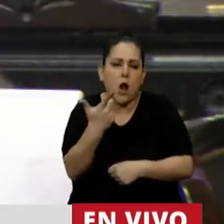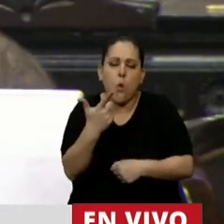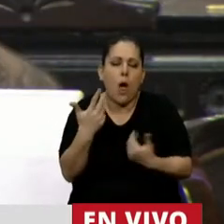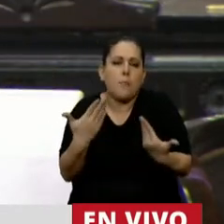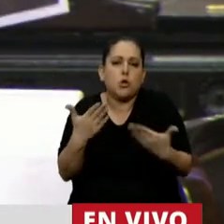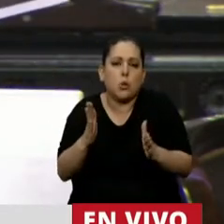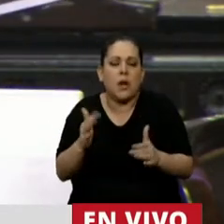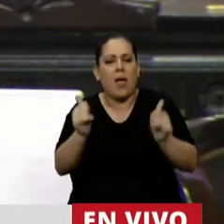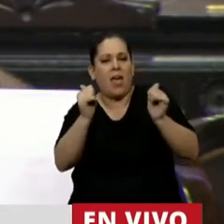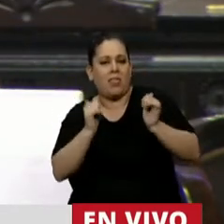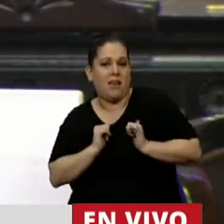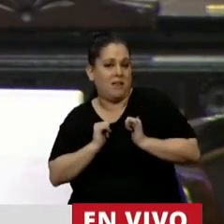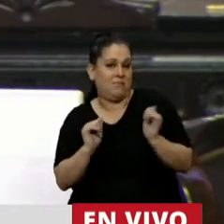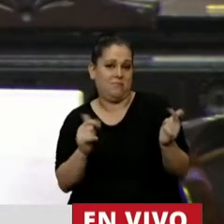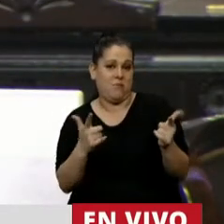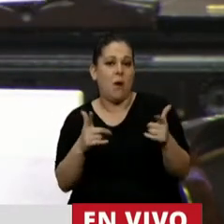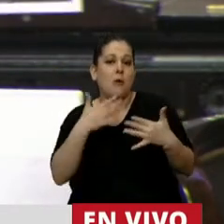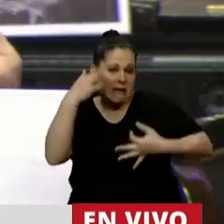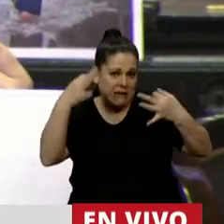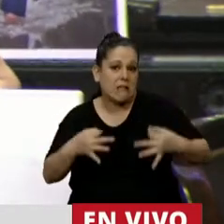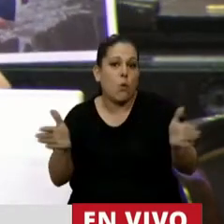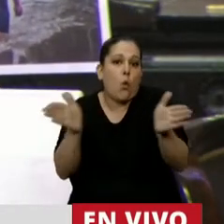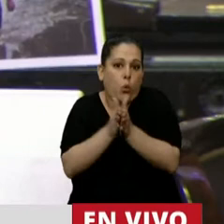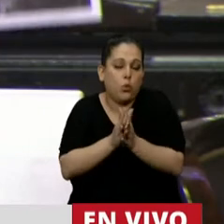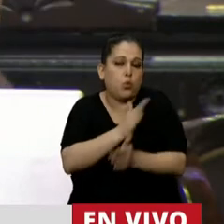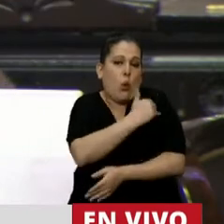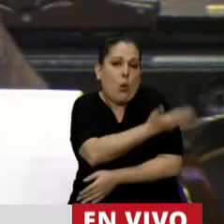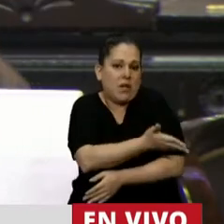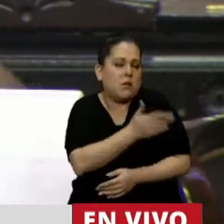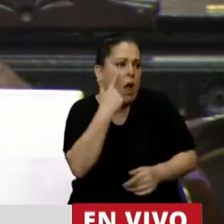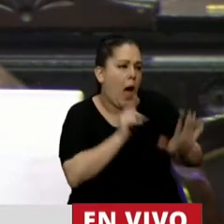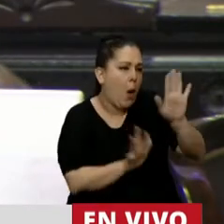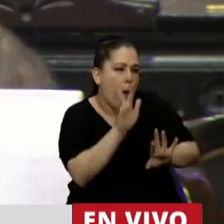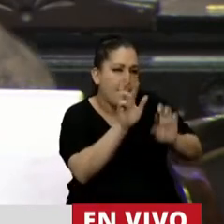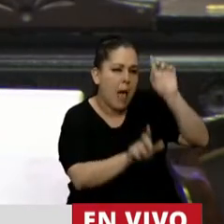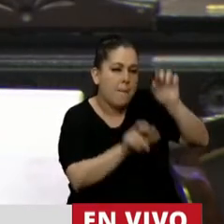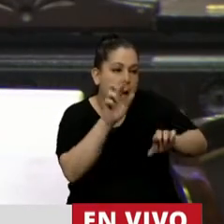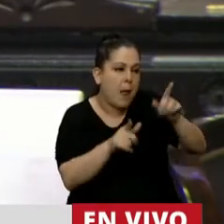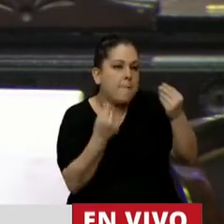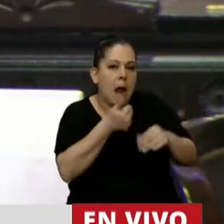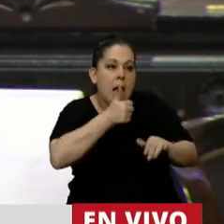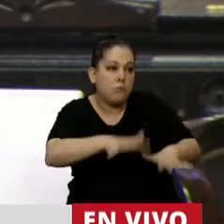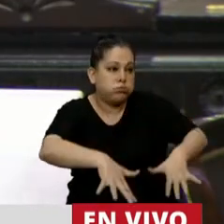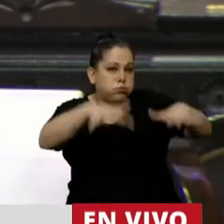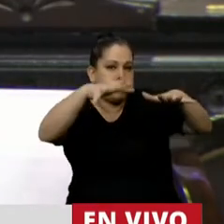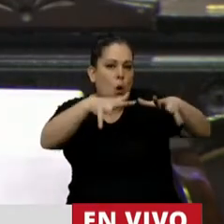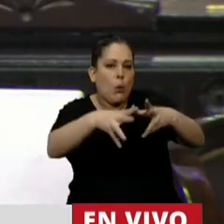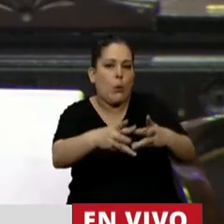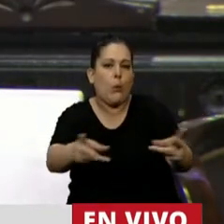de descansar, porque seguramente junto a sus vecinos se tiene que organizar para ver cómo hacen para que ese agua drene.